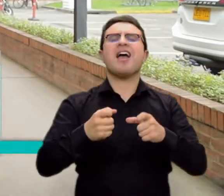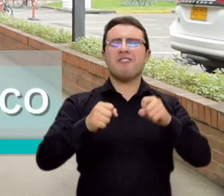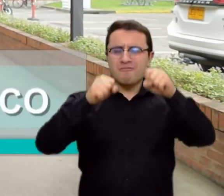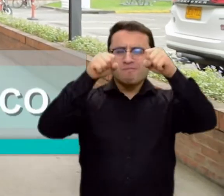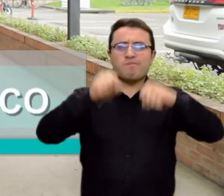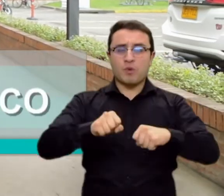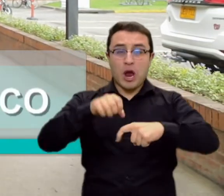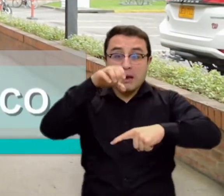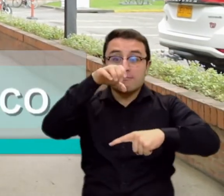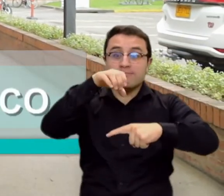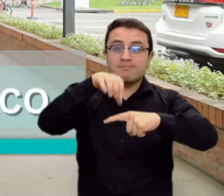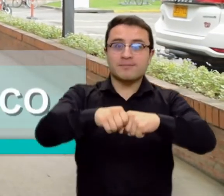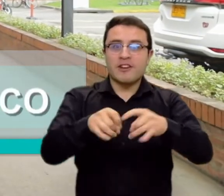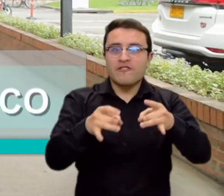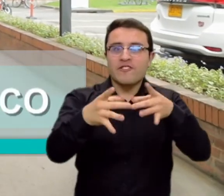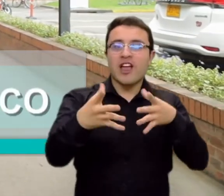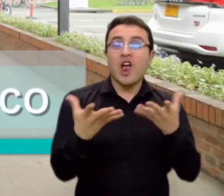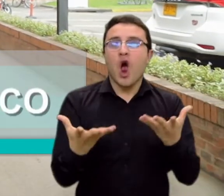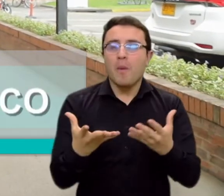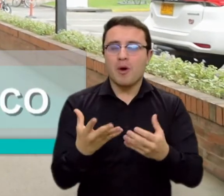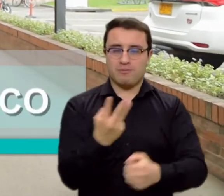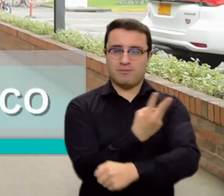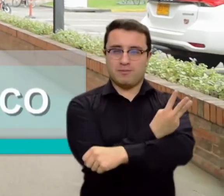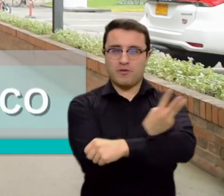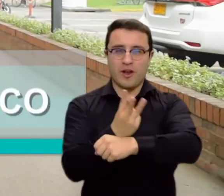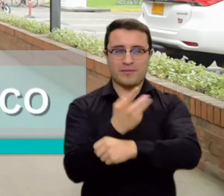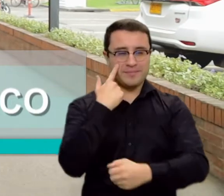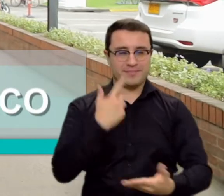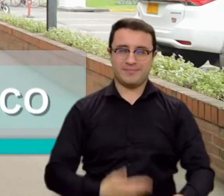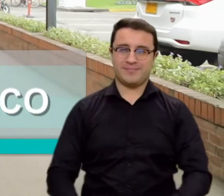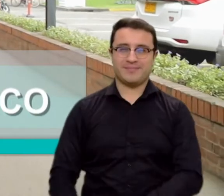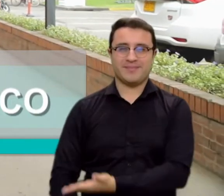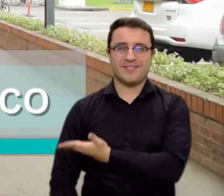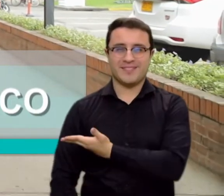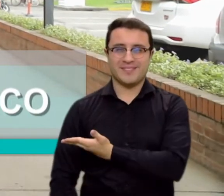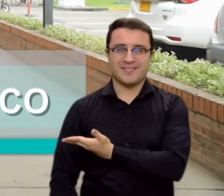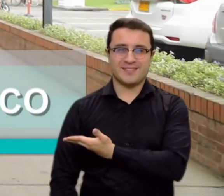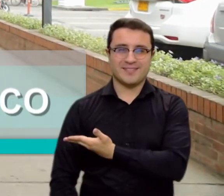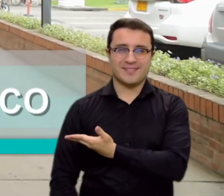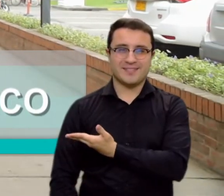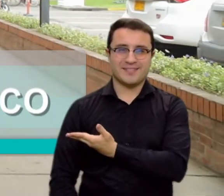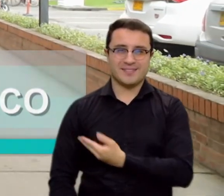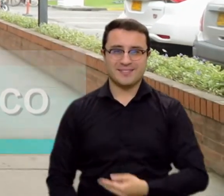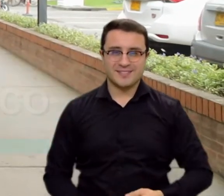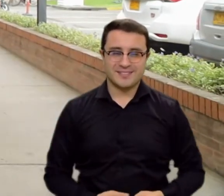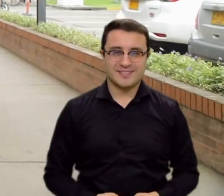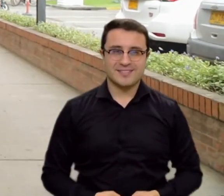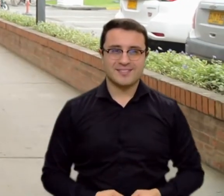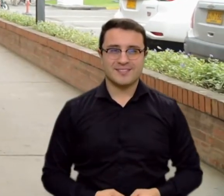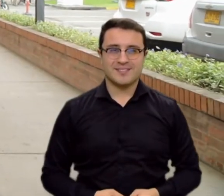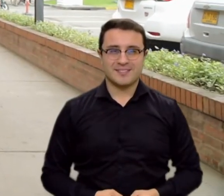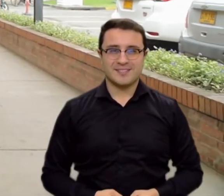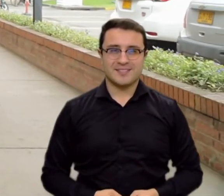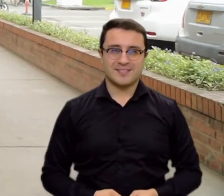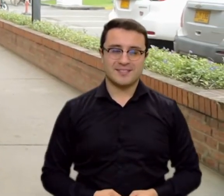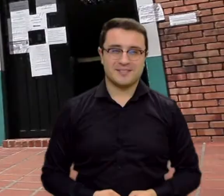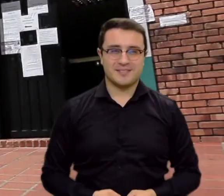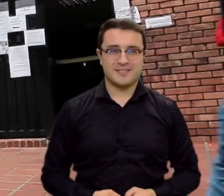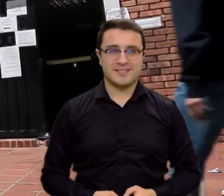podrán agendar la cita en la página de la entidad, www.registraduría.gov.co